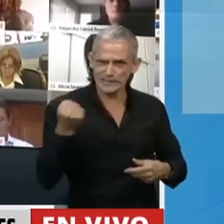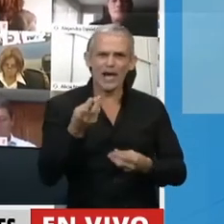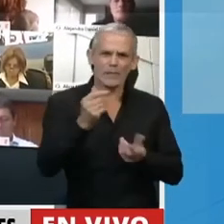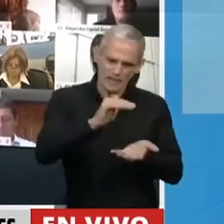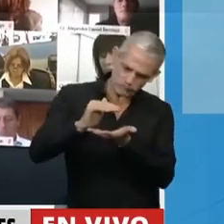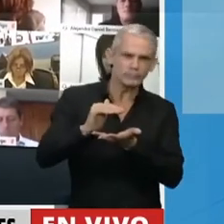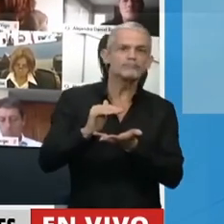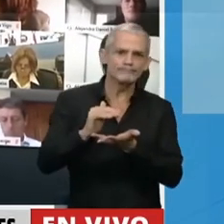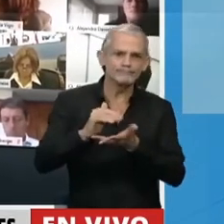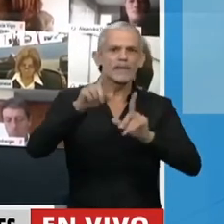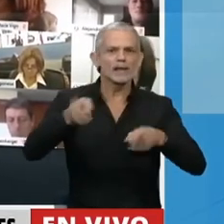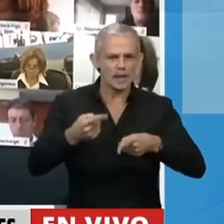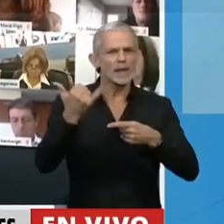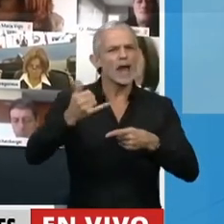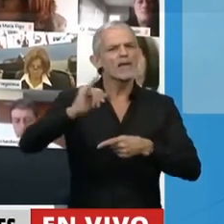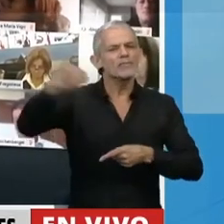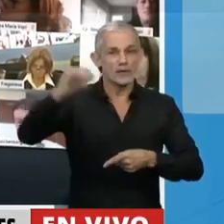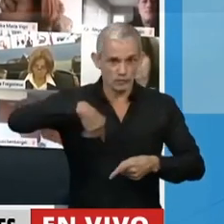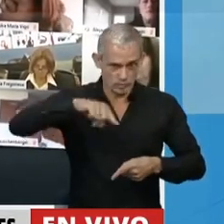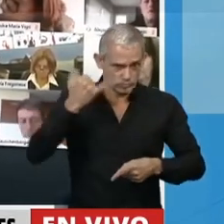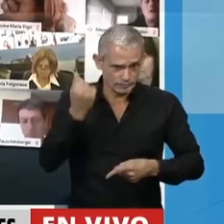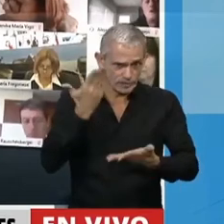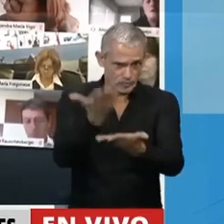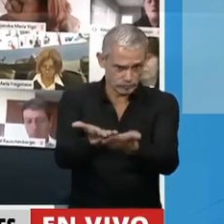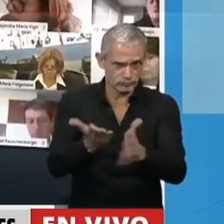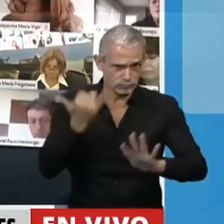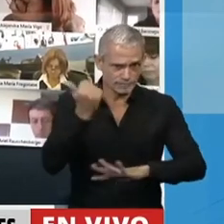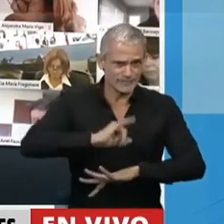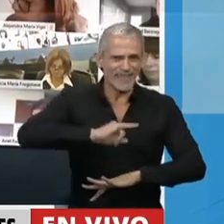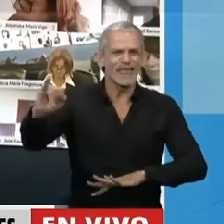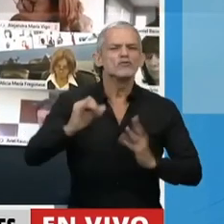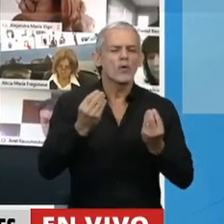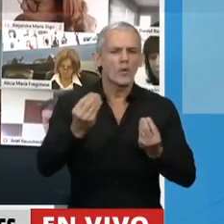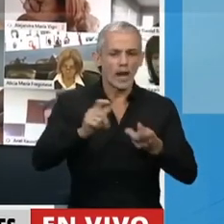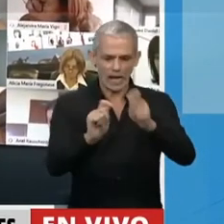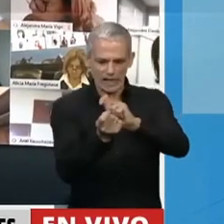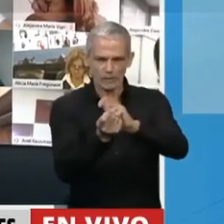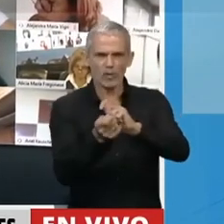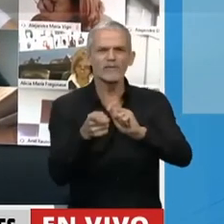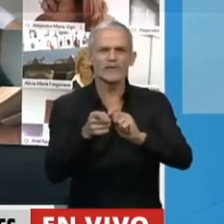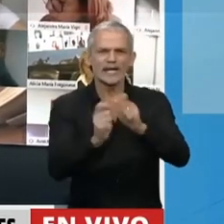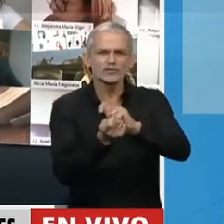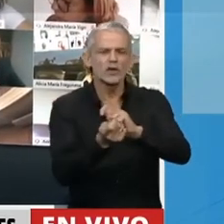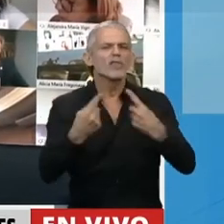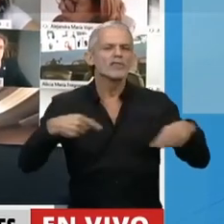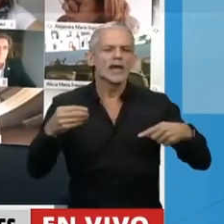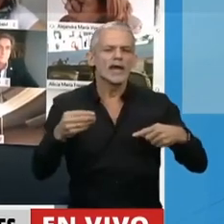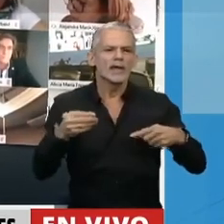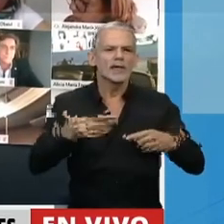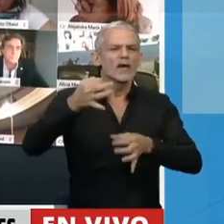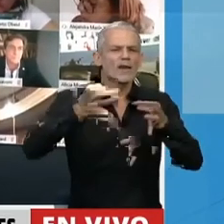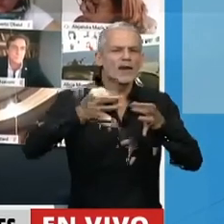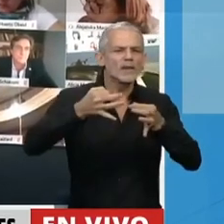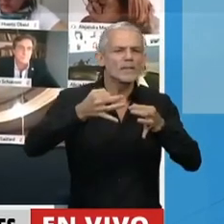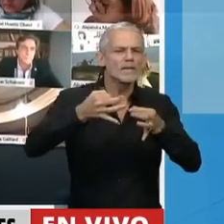viene acompañado de otra denuncia que hemos hecho, que es la modificación de los regímenes